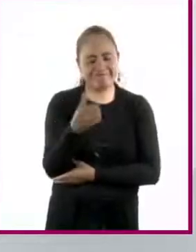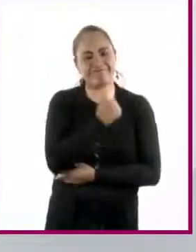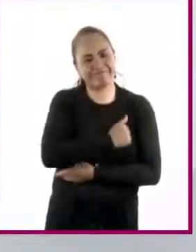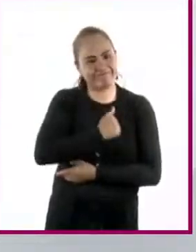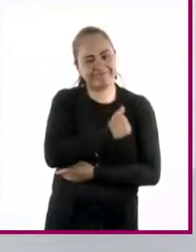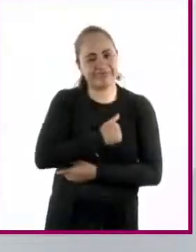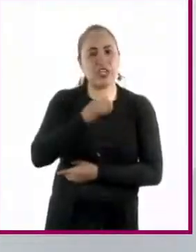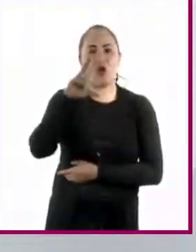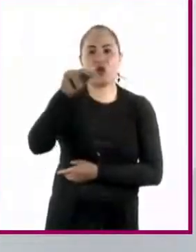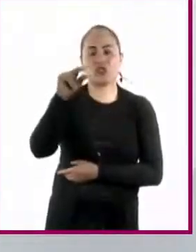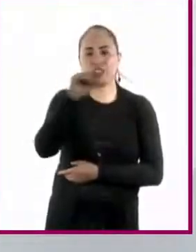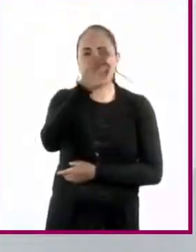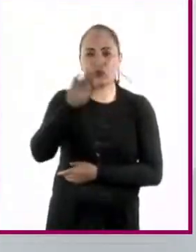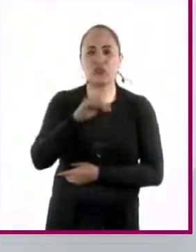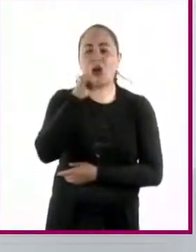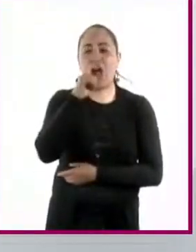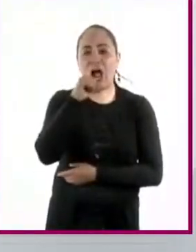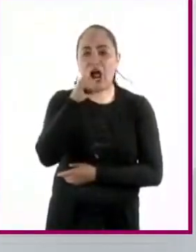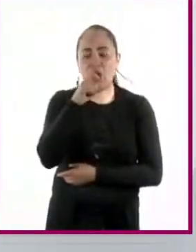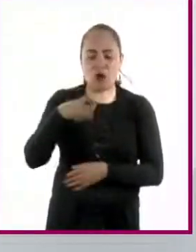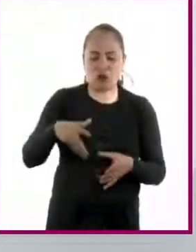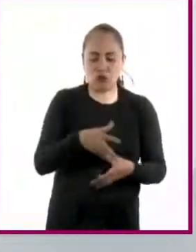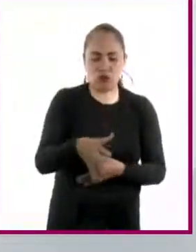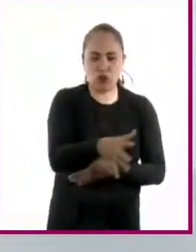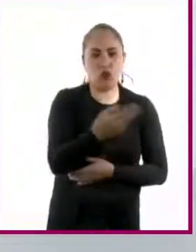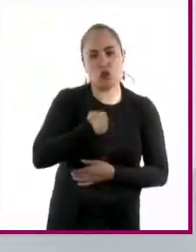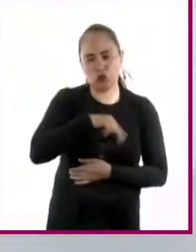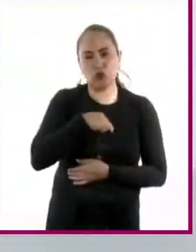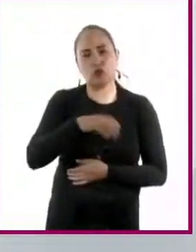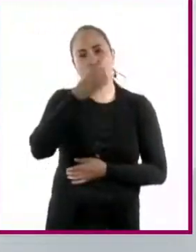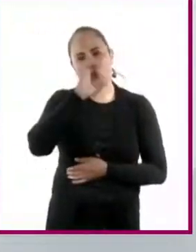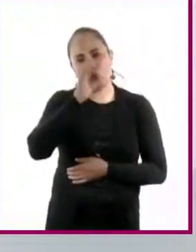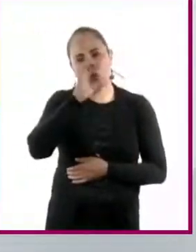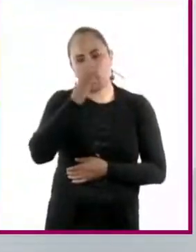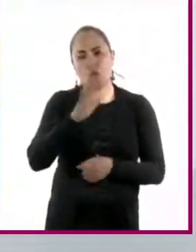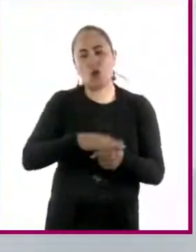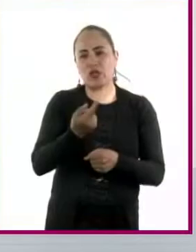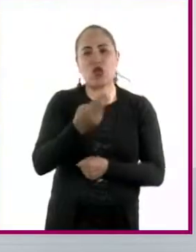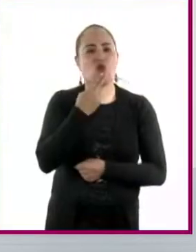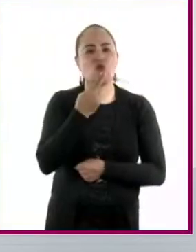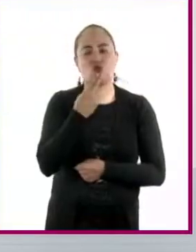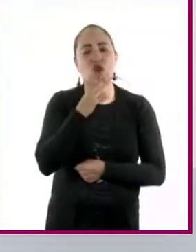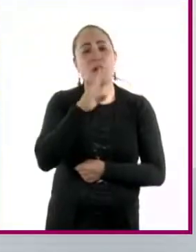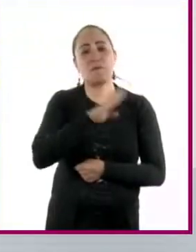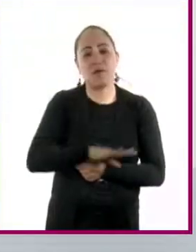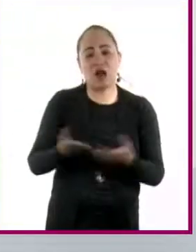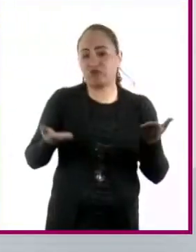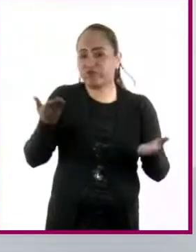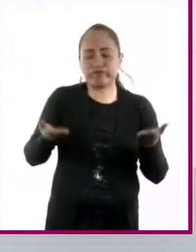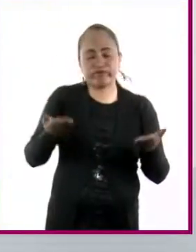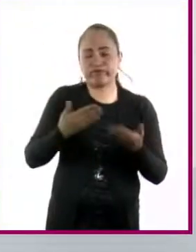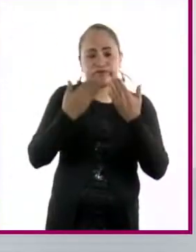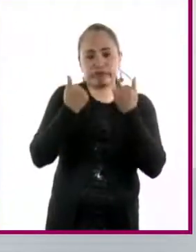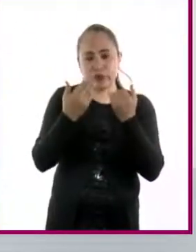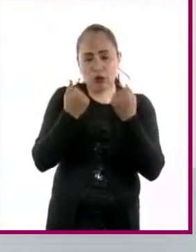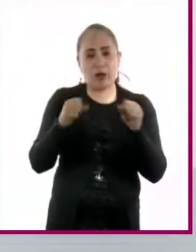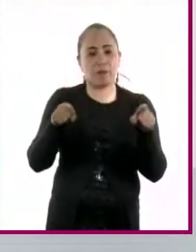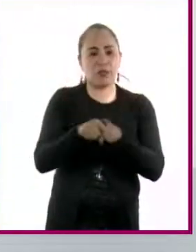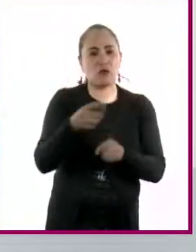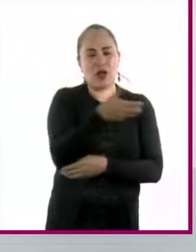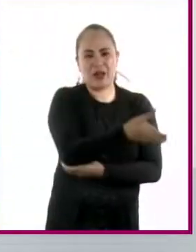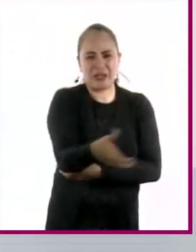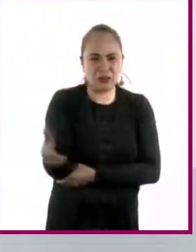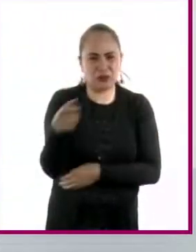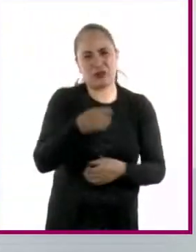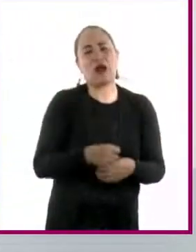lleva el 80% del agua que podríamos beber porque está mal usada. Y la agricultura a gran escala usa